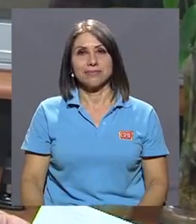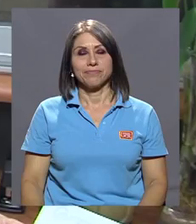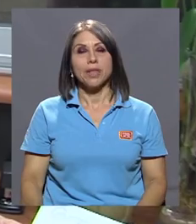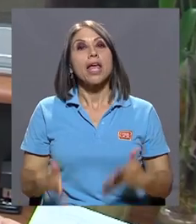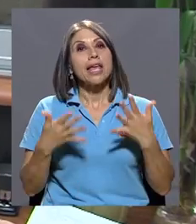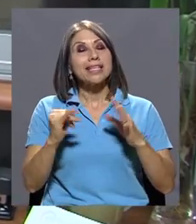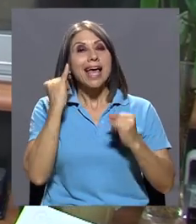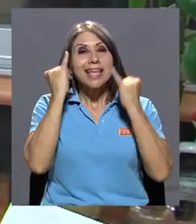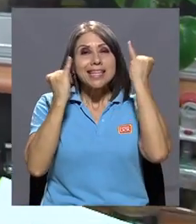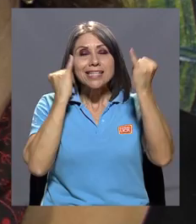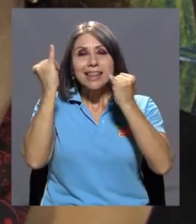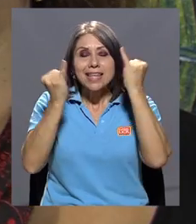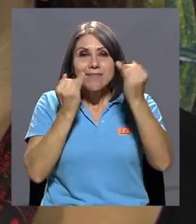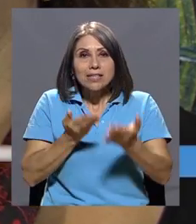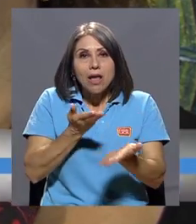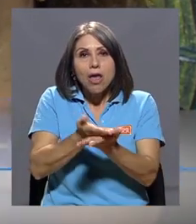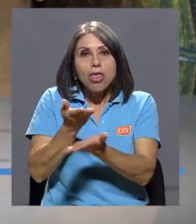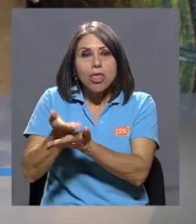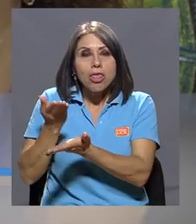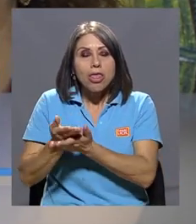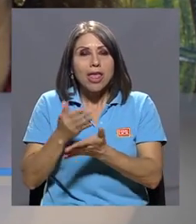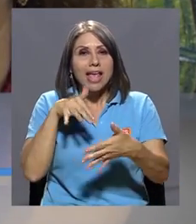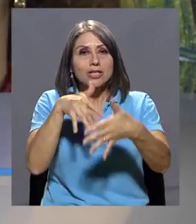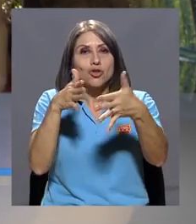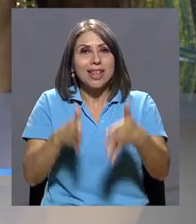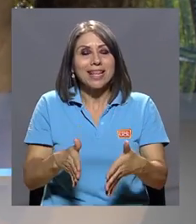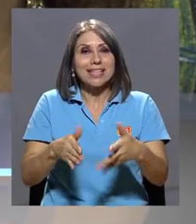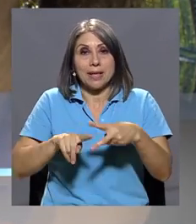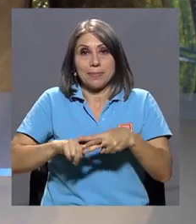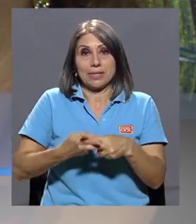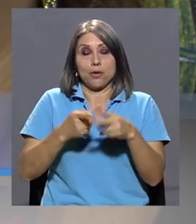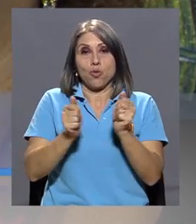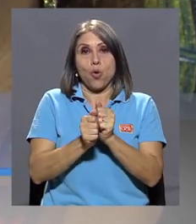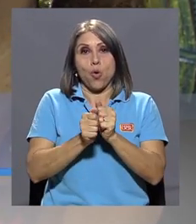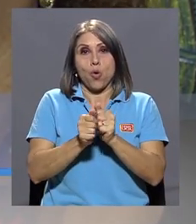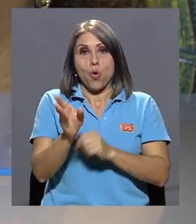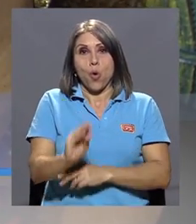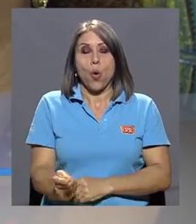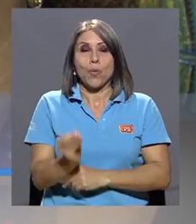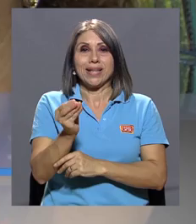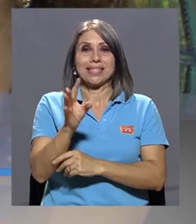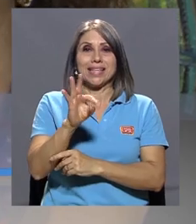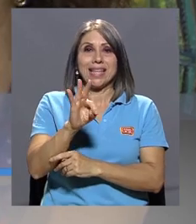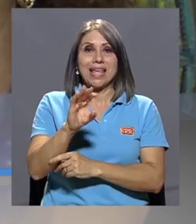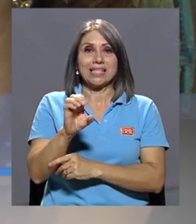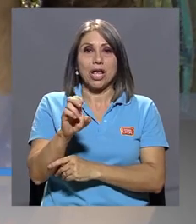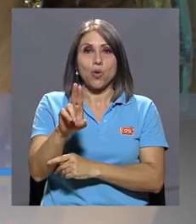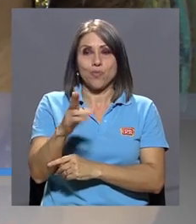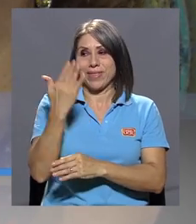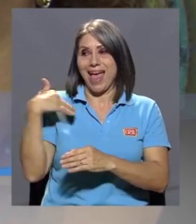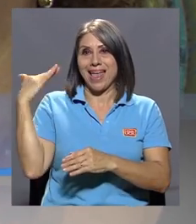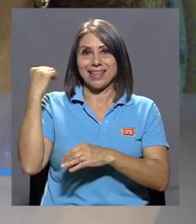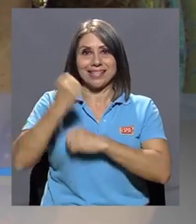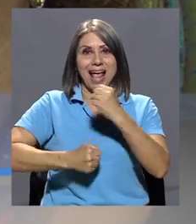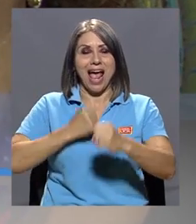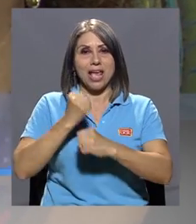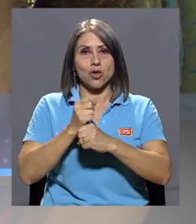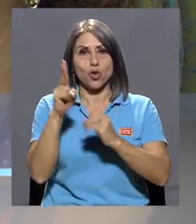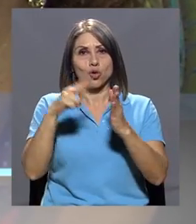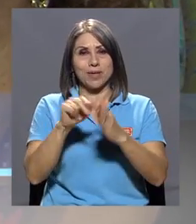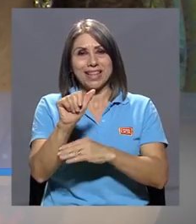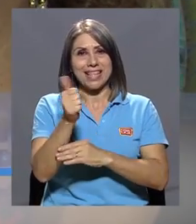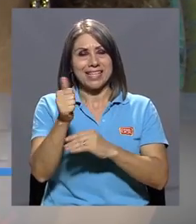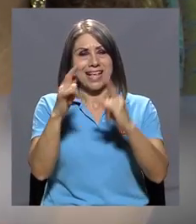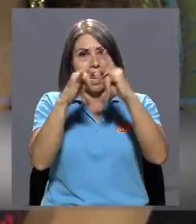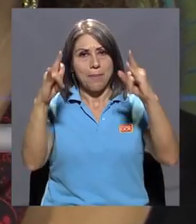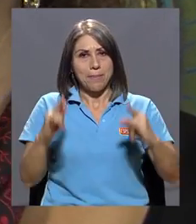estudiantiles nacieron a través de muchachos de TCU que estaban en un campamento en el 2010 y